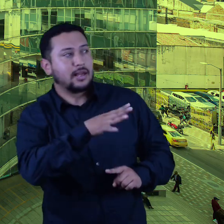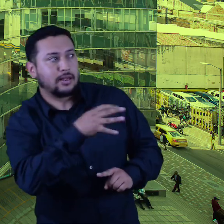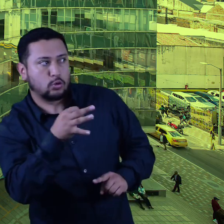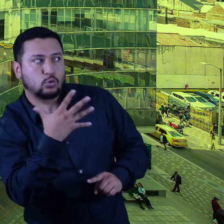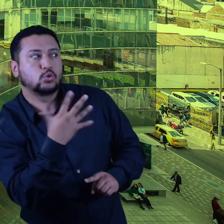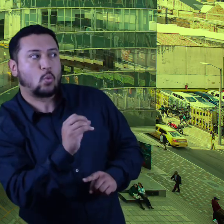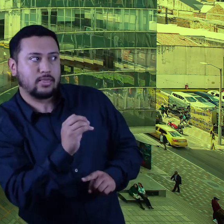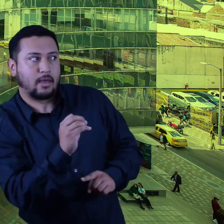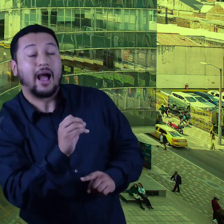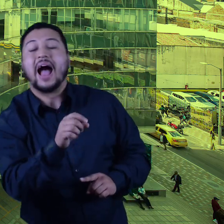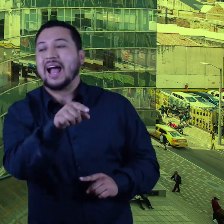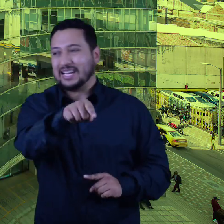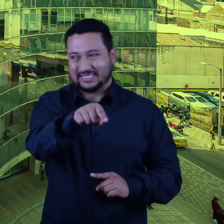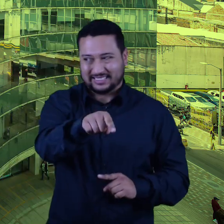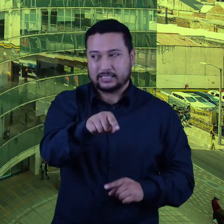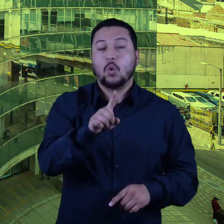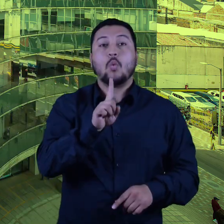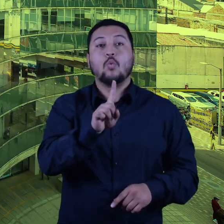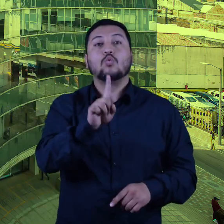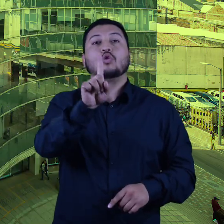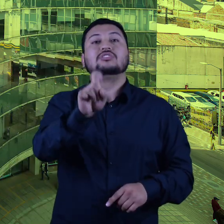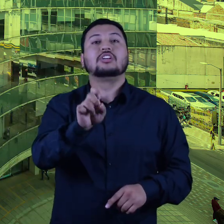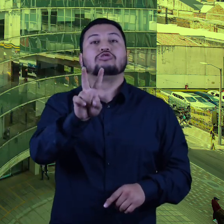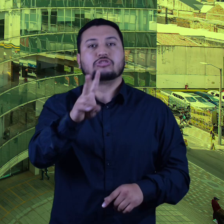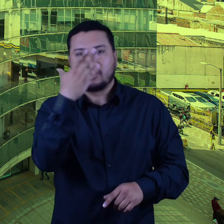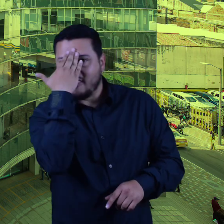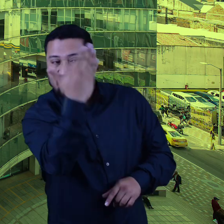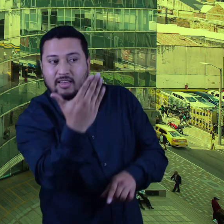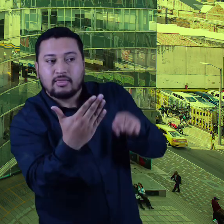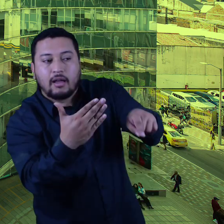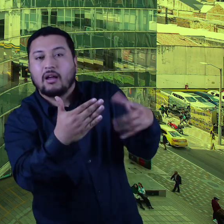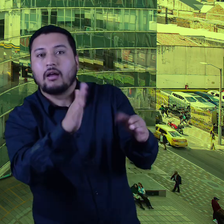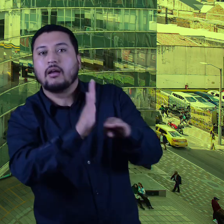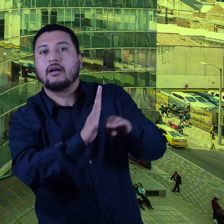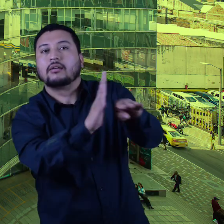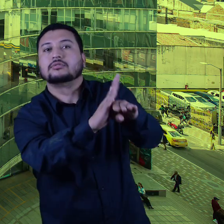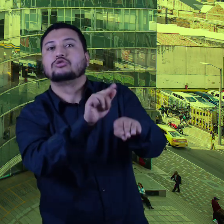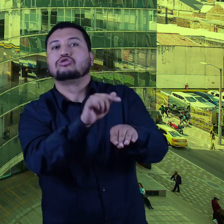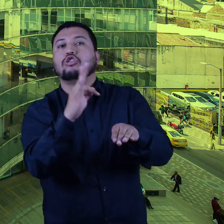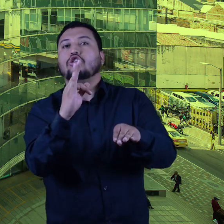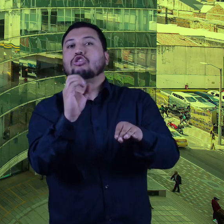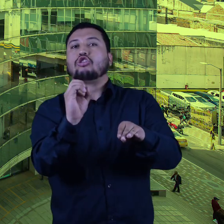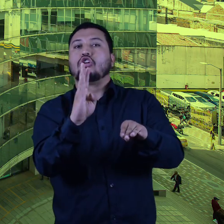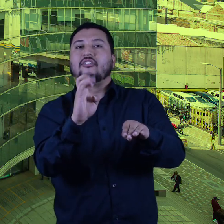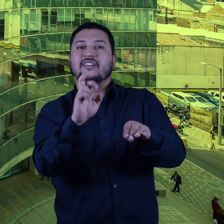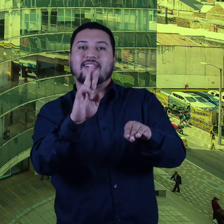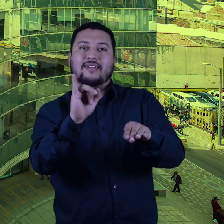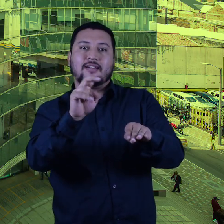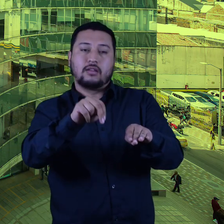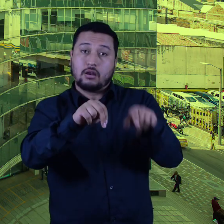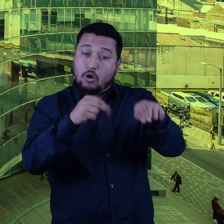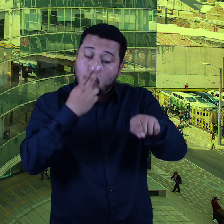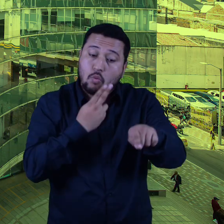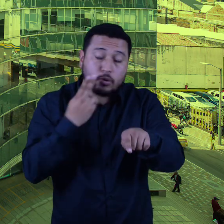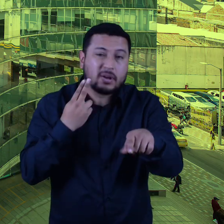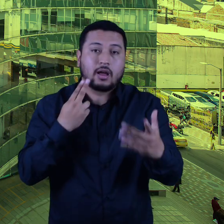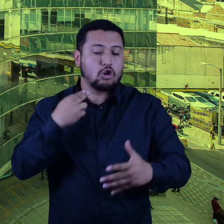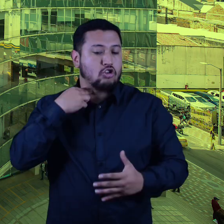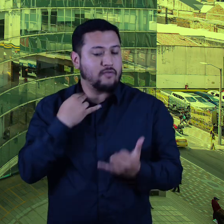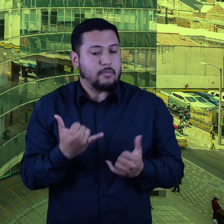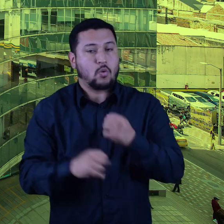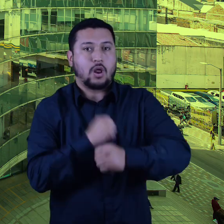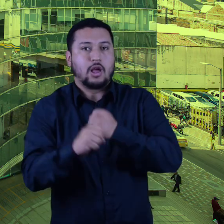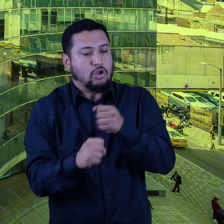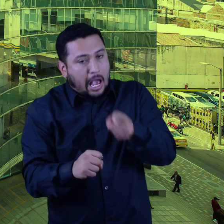162, más o menos, al lado de Toberín, la estación de Toberín, y ese compromiso es entregarla en noviembre de este año. Así es, exactamente. Y con eso,